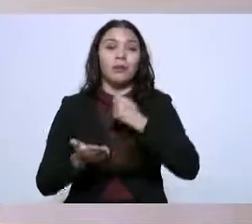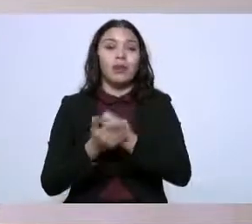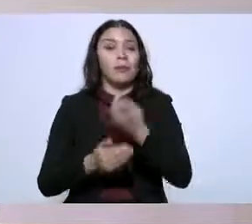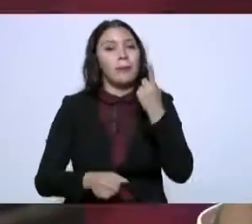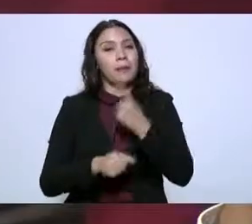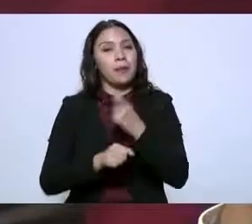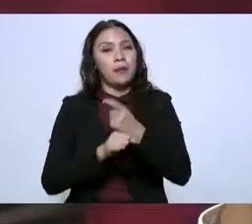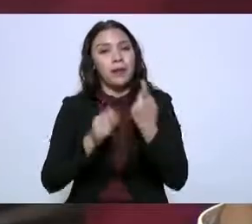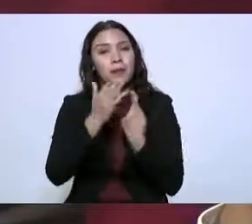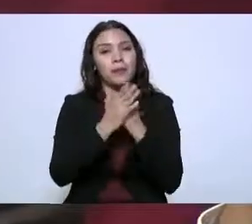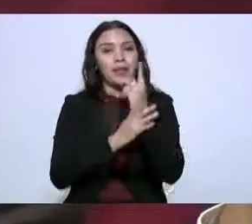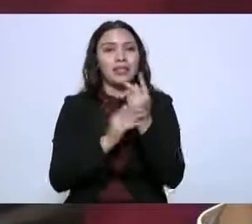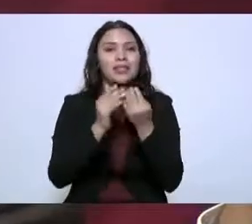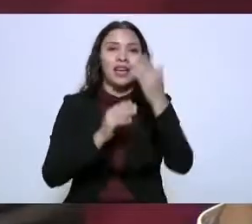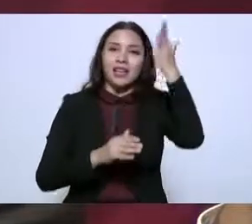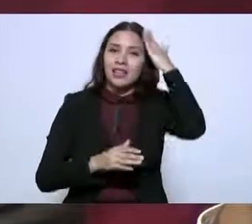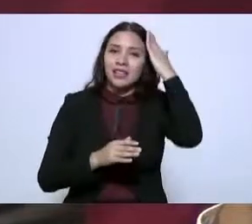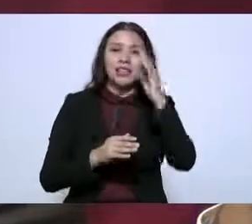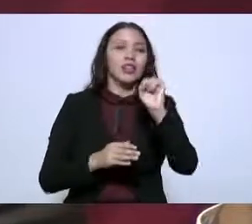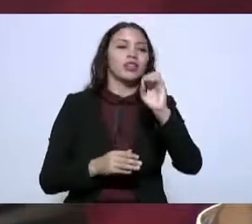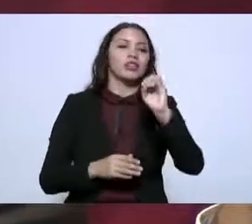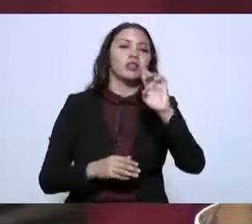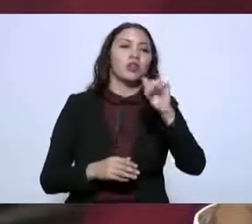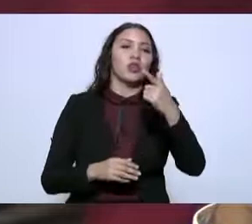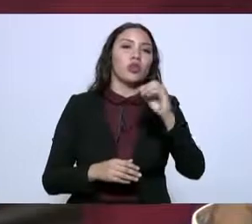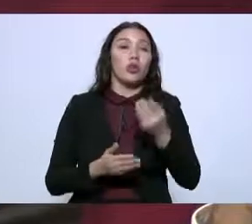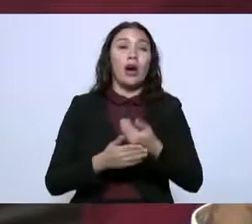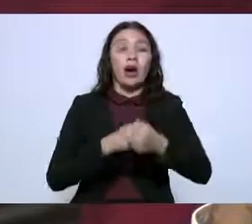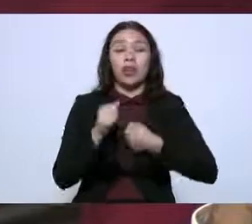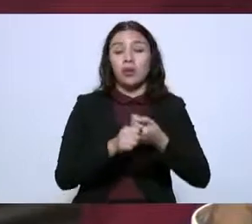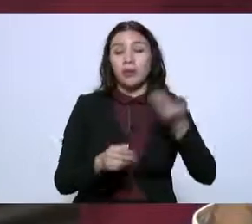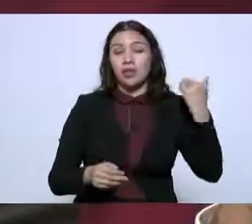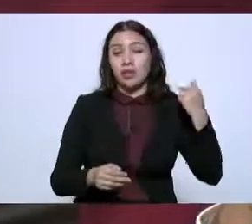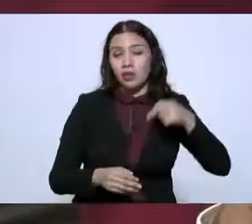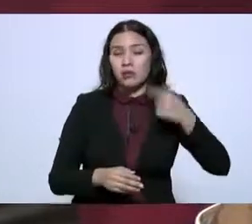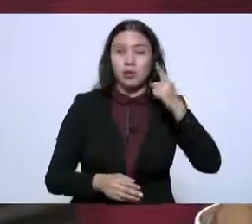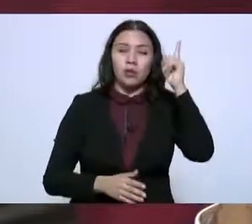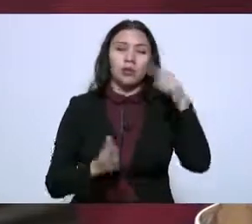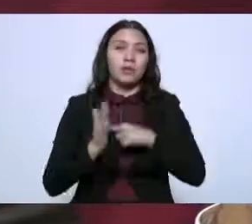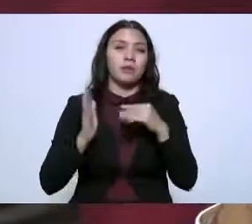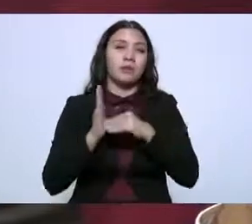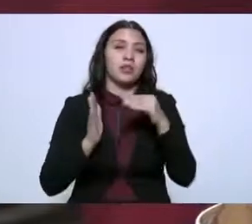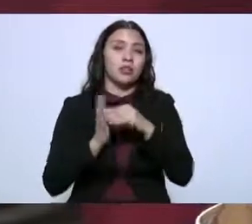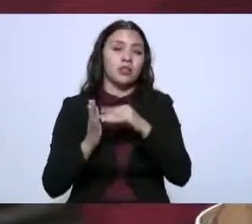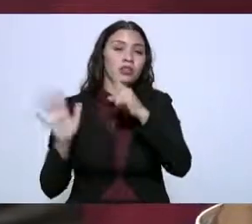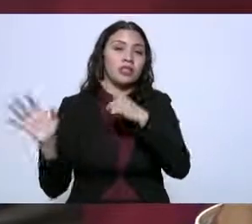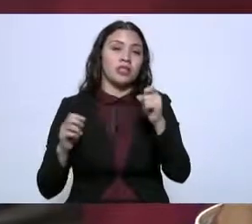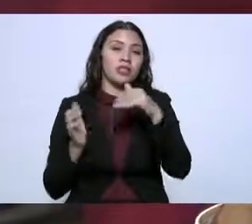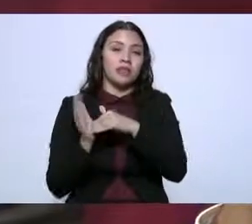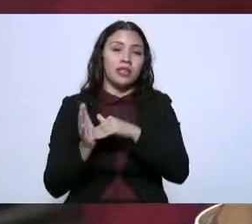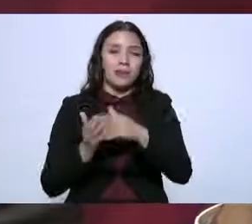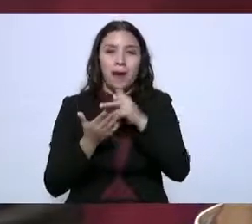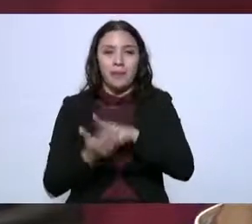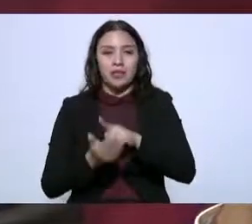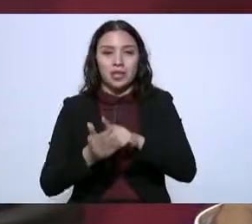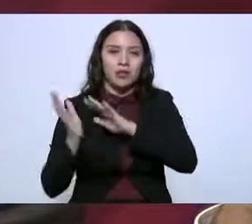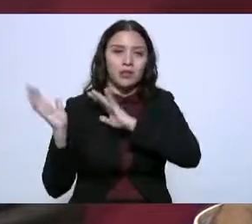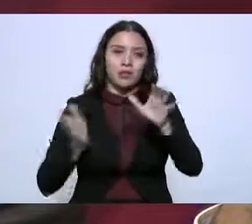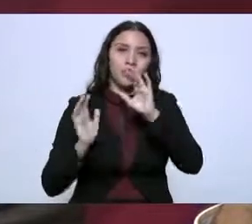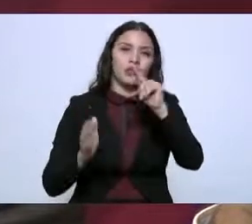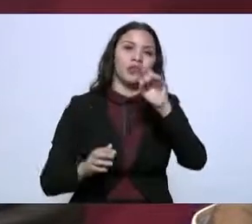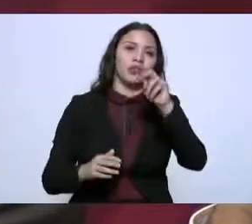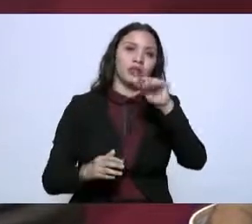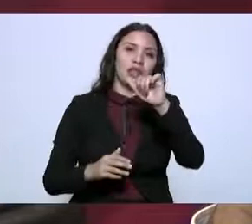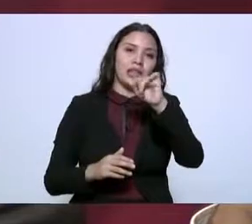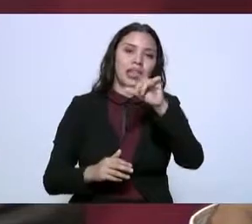pasado las cosechas fueron alrededor de un millón 600 mil toneladas de sorgo y si aquí